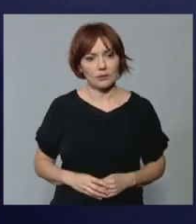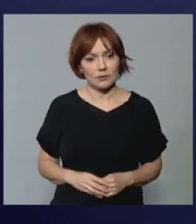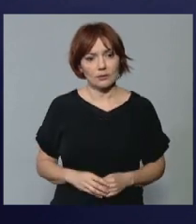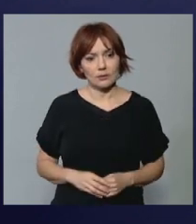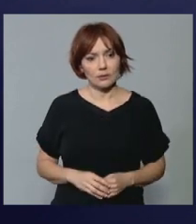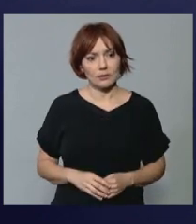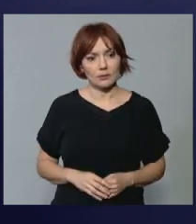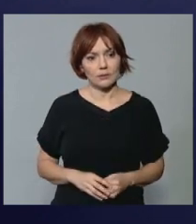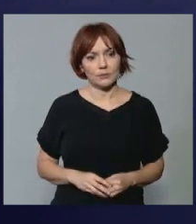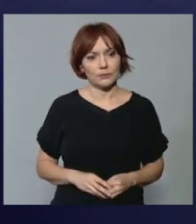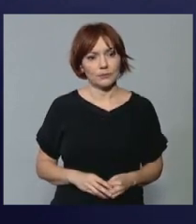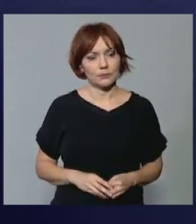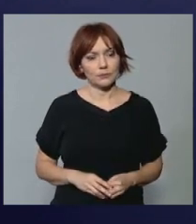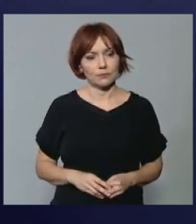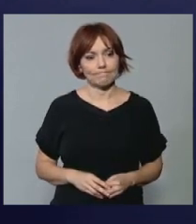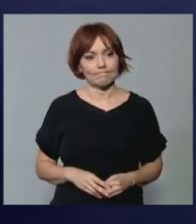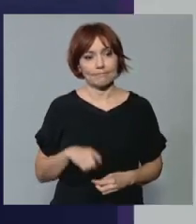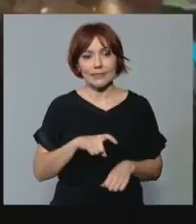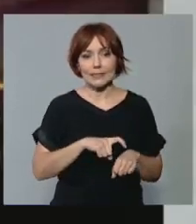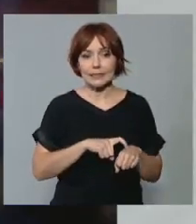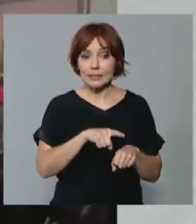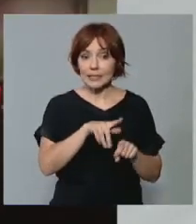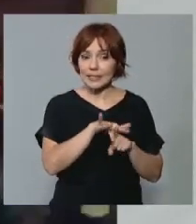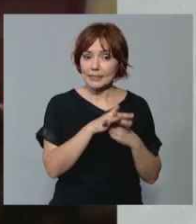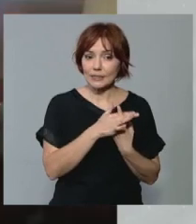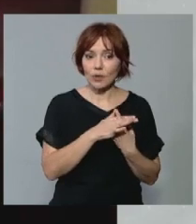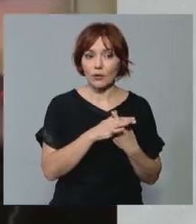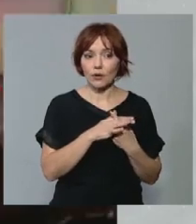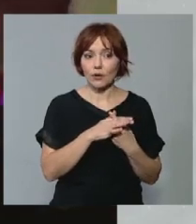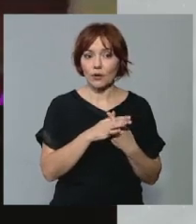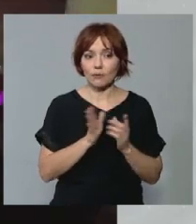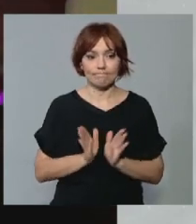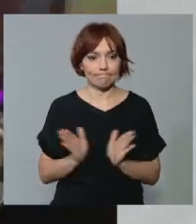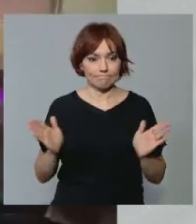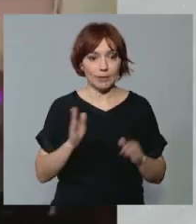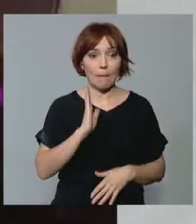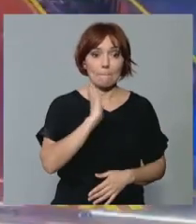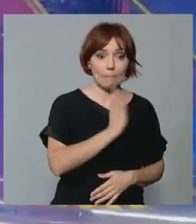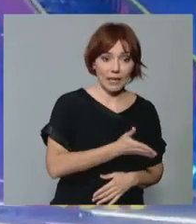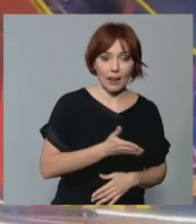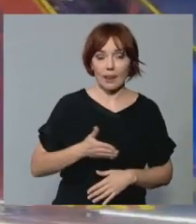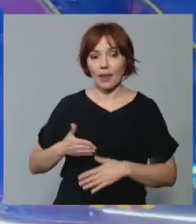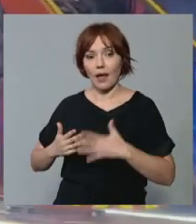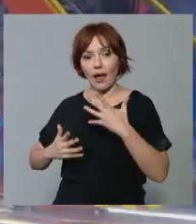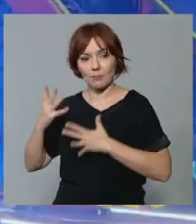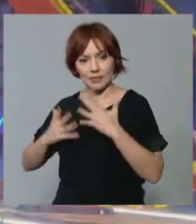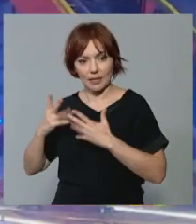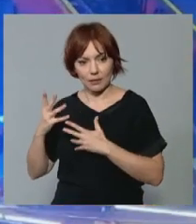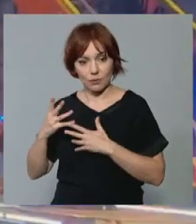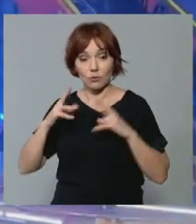Mire, en este tipo de sucesos hay que trabajar tanto la vía penal como la vía administrativa. Es una investigación